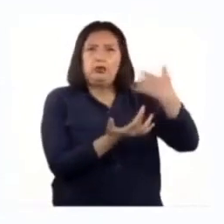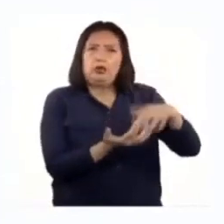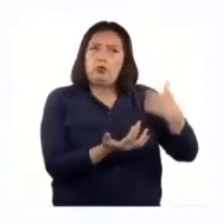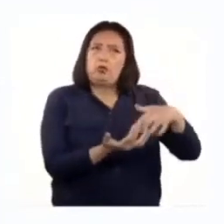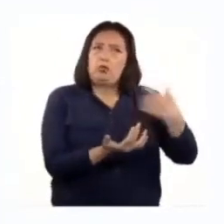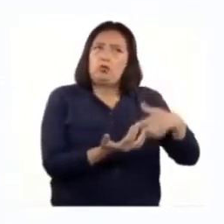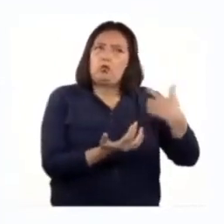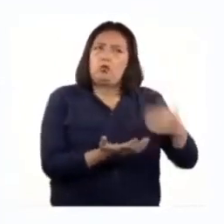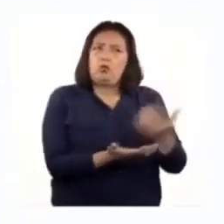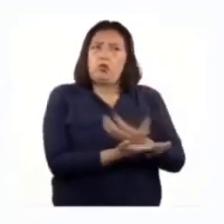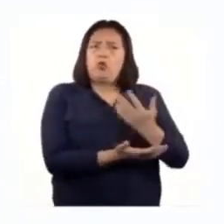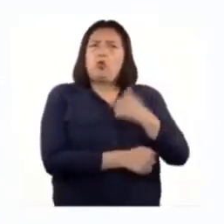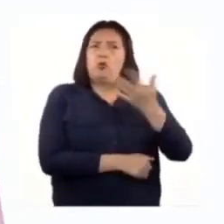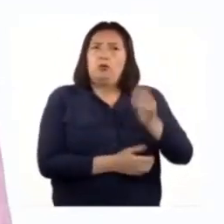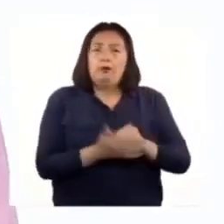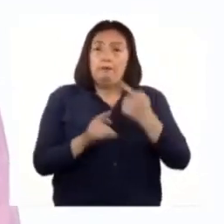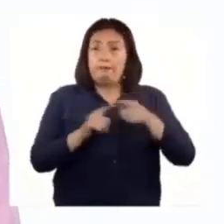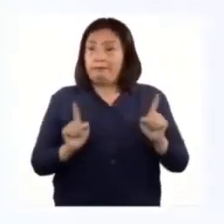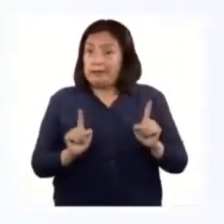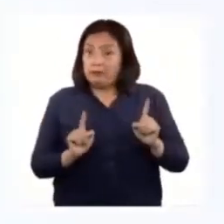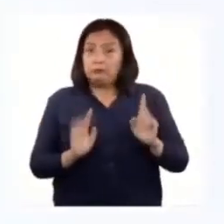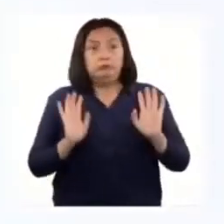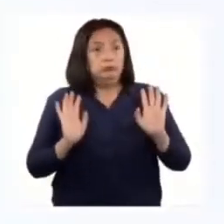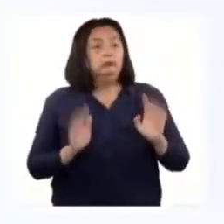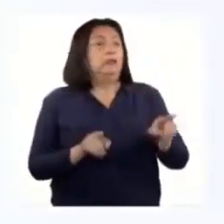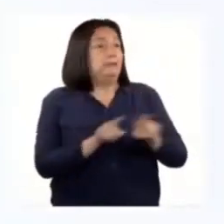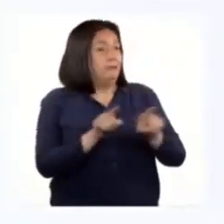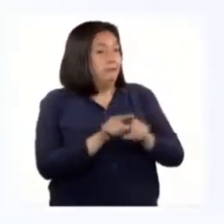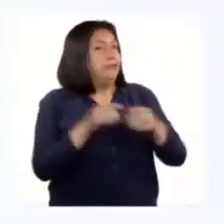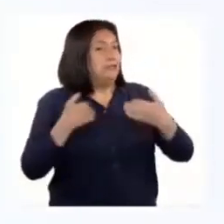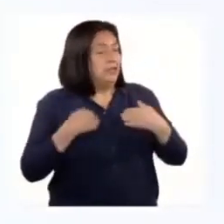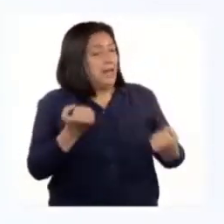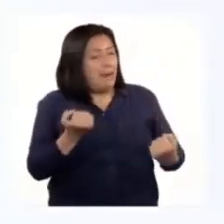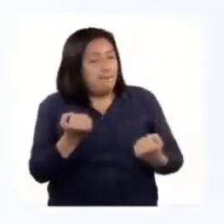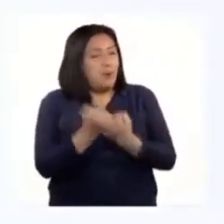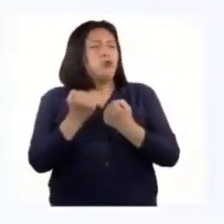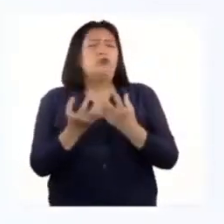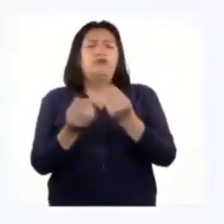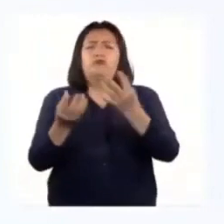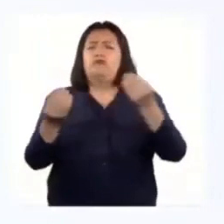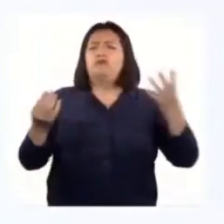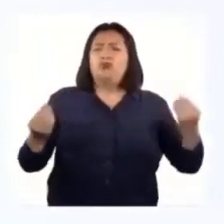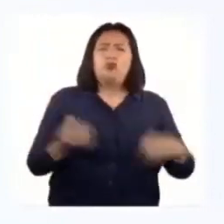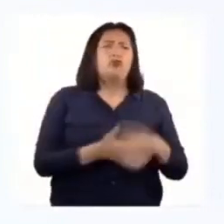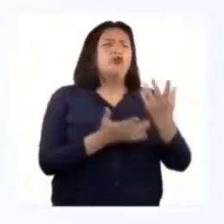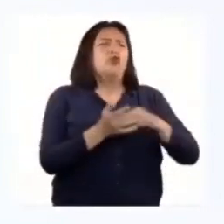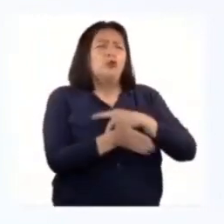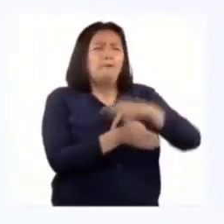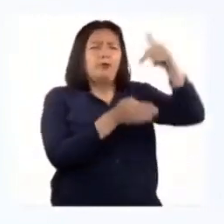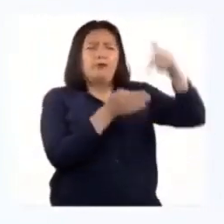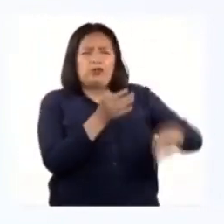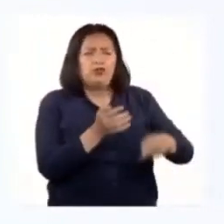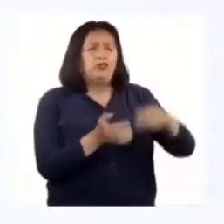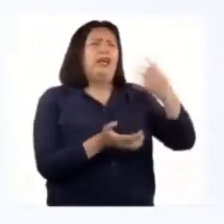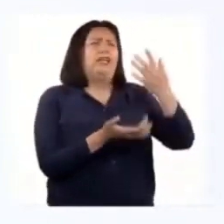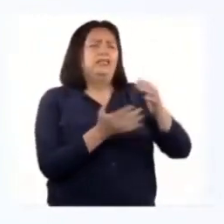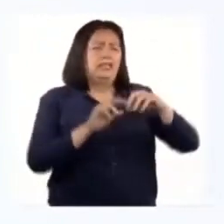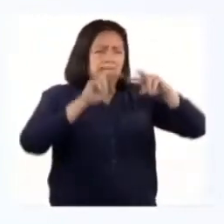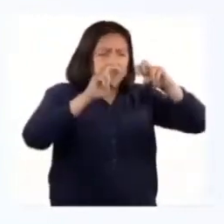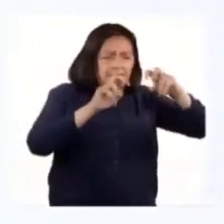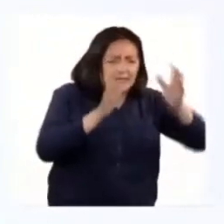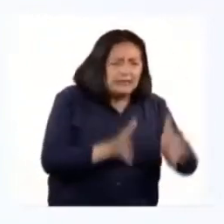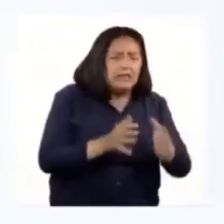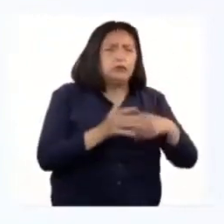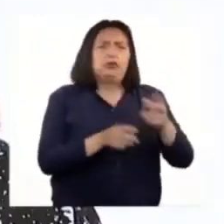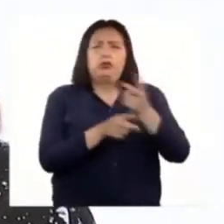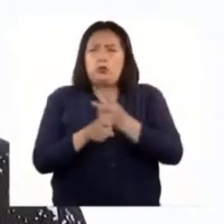avanzada, pero, además, cuentan con el apoyo de muchos técnicos y profesionales como investigadores